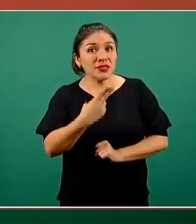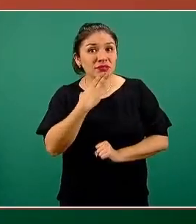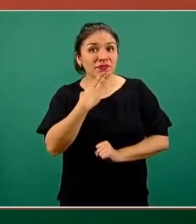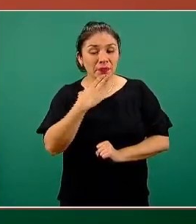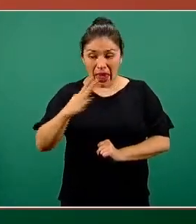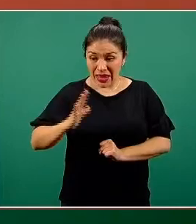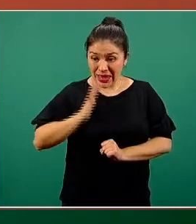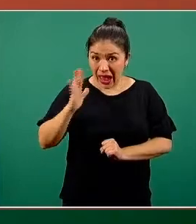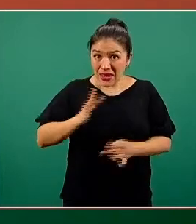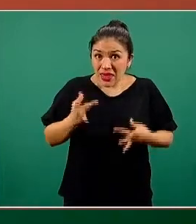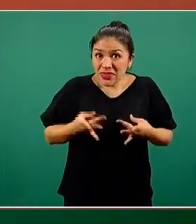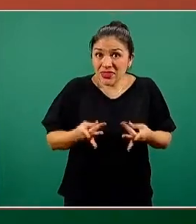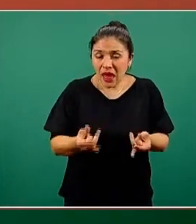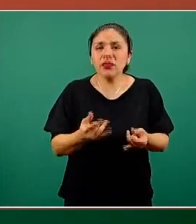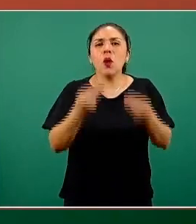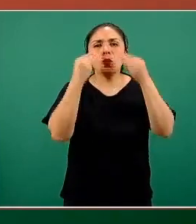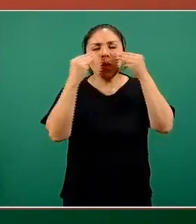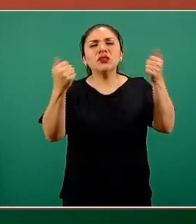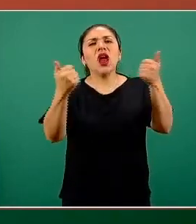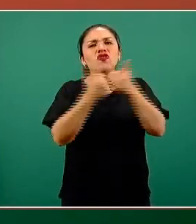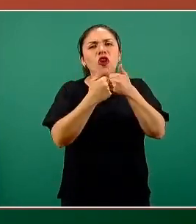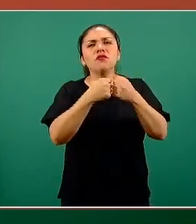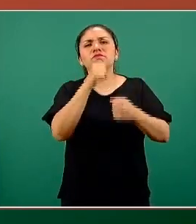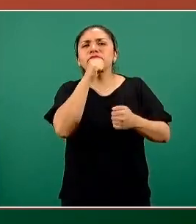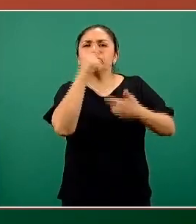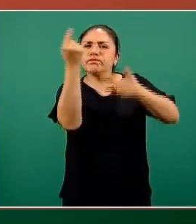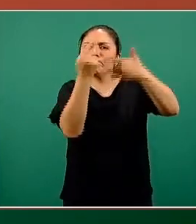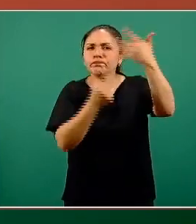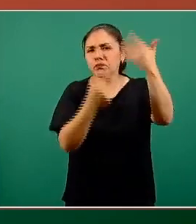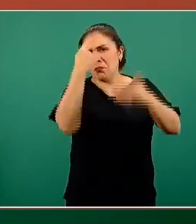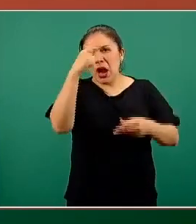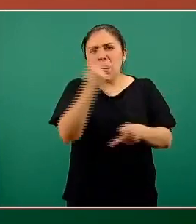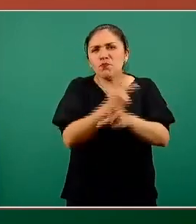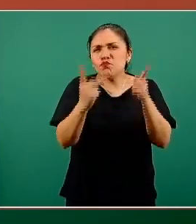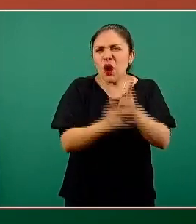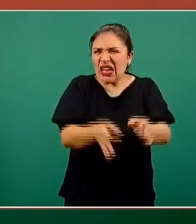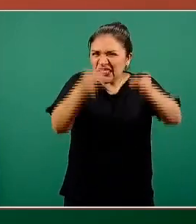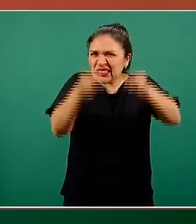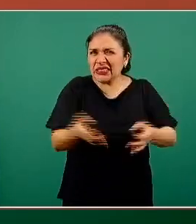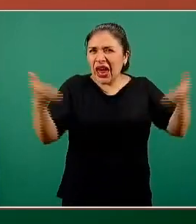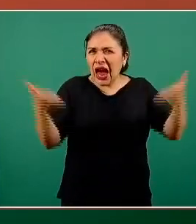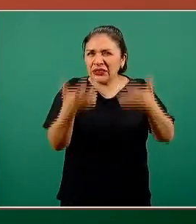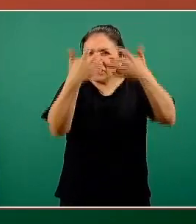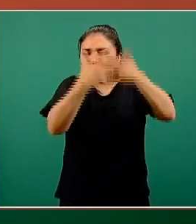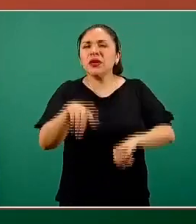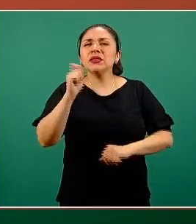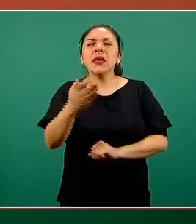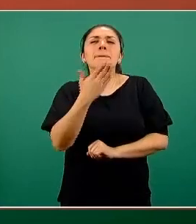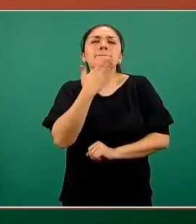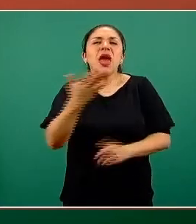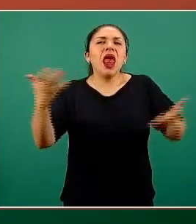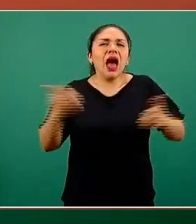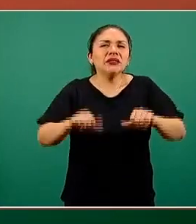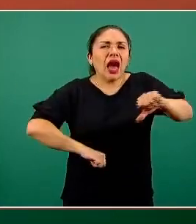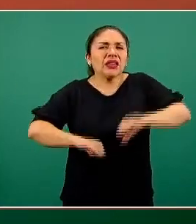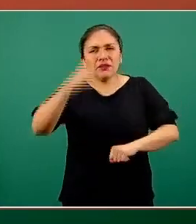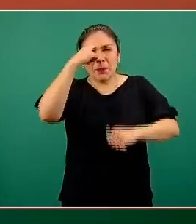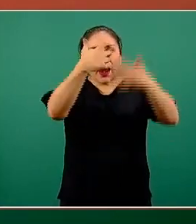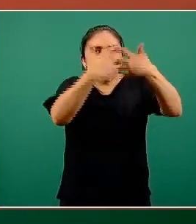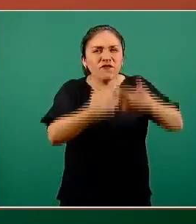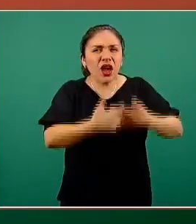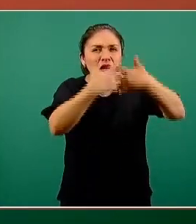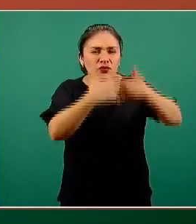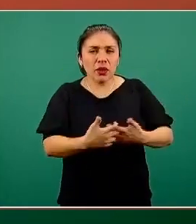calidad se demuestra con una serie de estándares de producción que técnicamente se llaman buenas prácticas de manufactura,